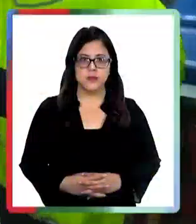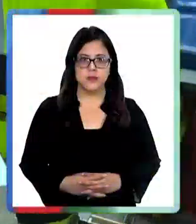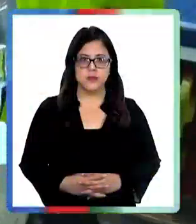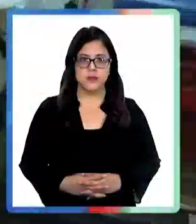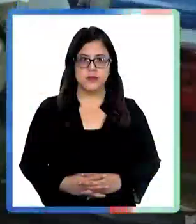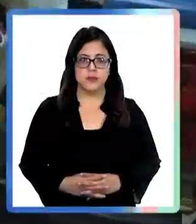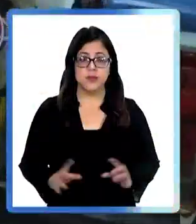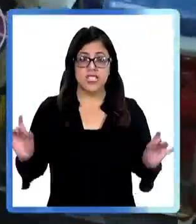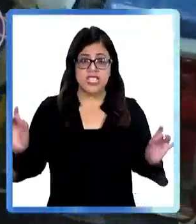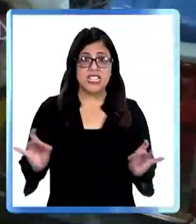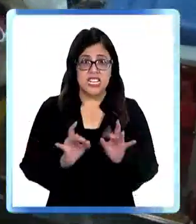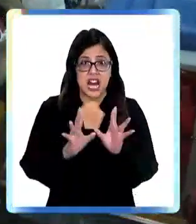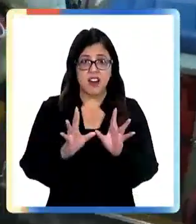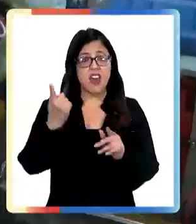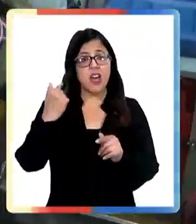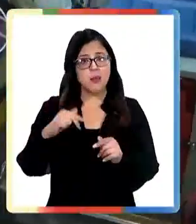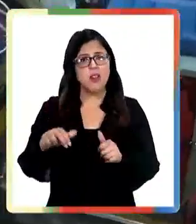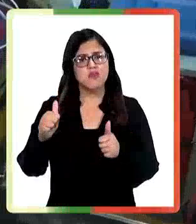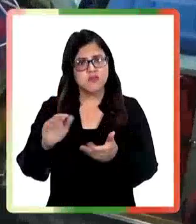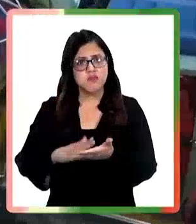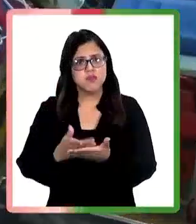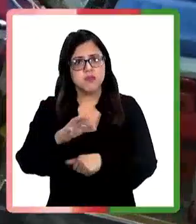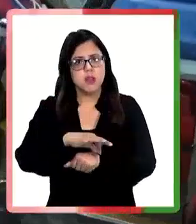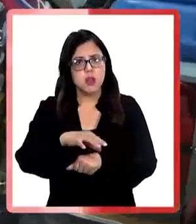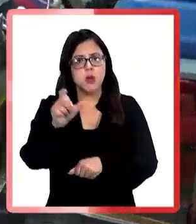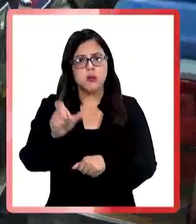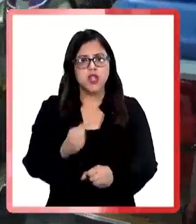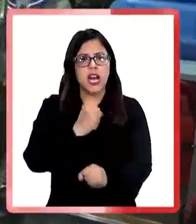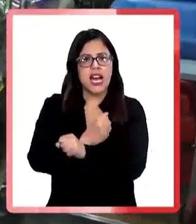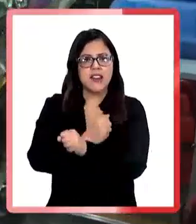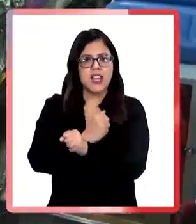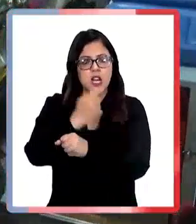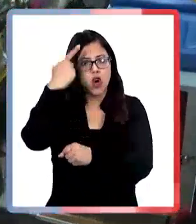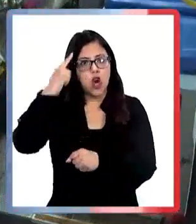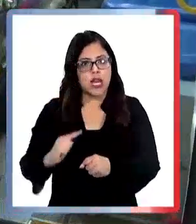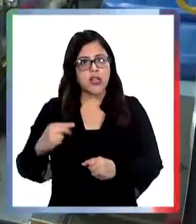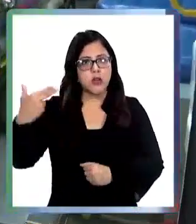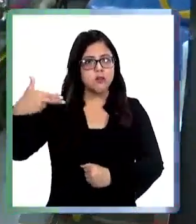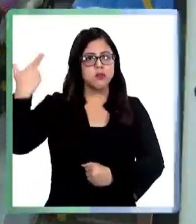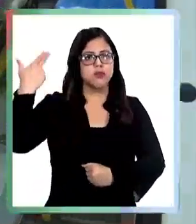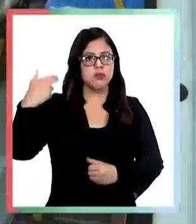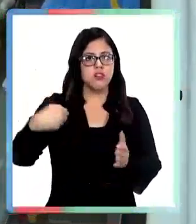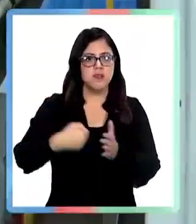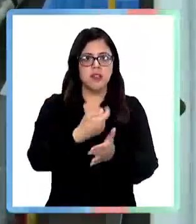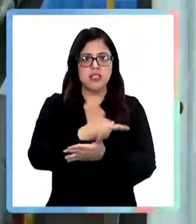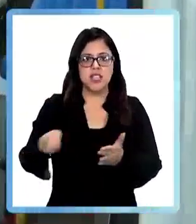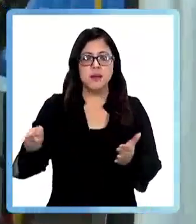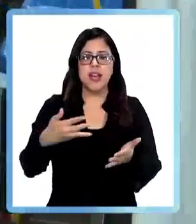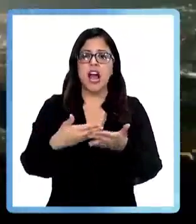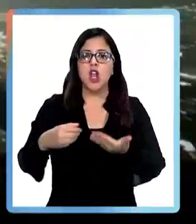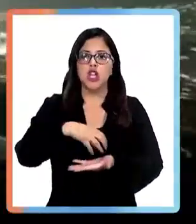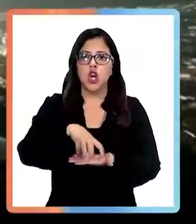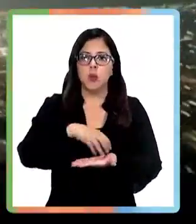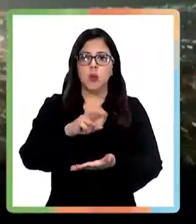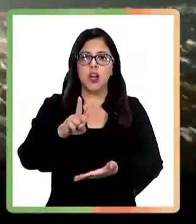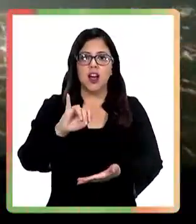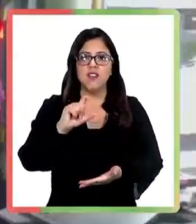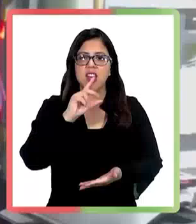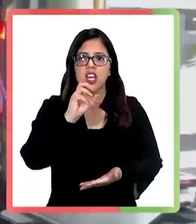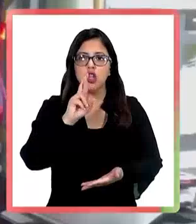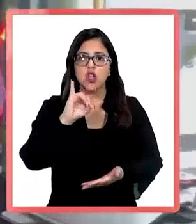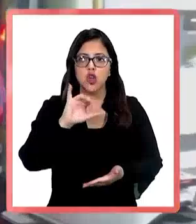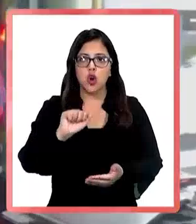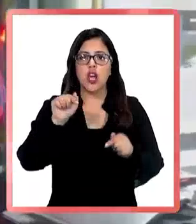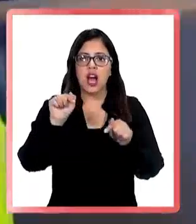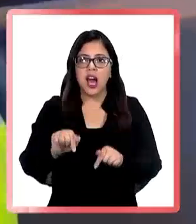En estado grave pero estable, se encuentra el carabinero herido por un disparo durante este fin de semana en la comuna de Victoria, mientras estaba en un